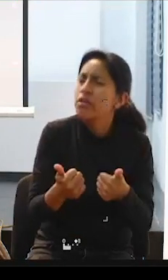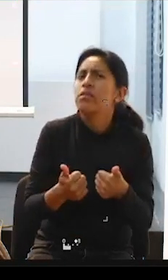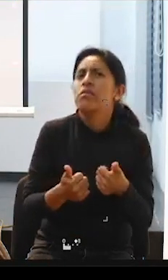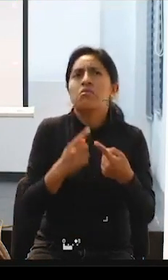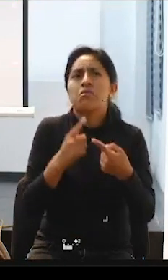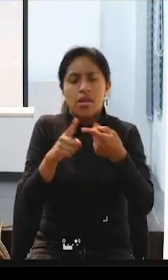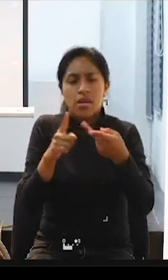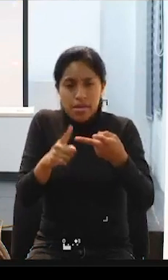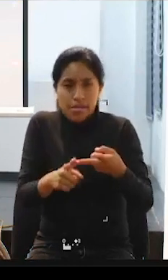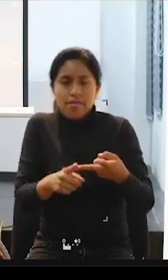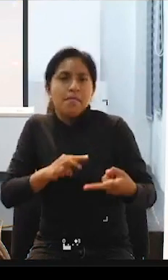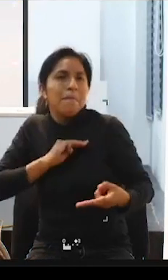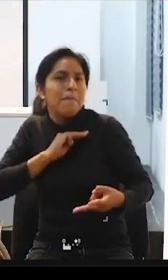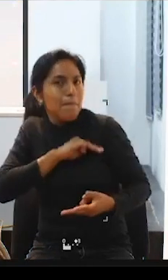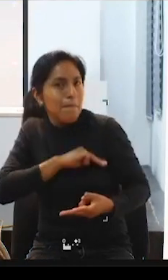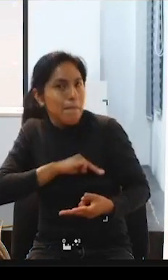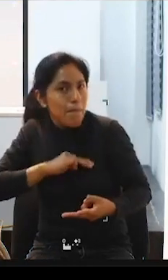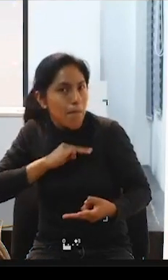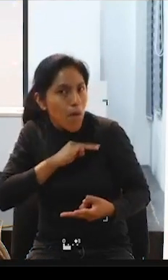moralmente era